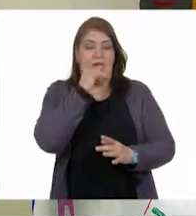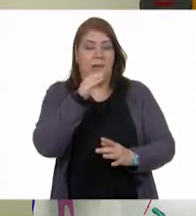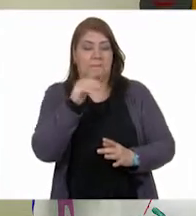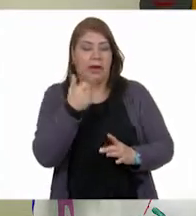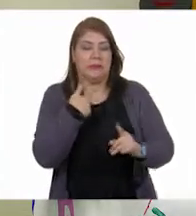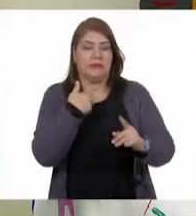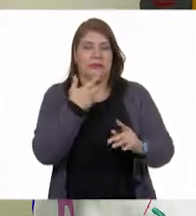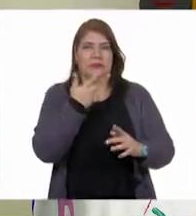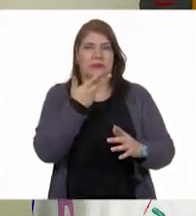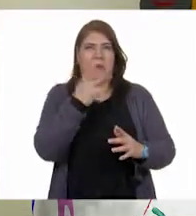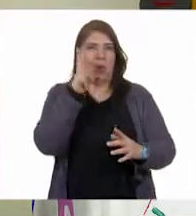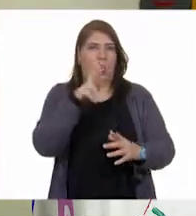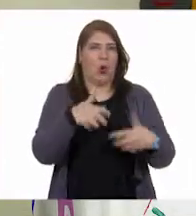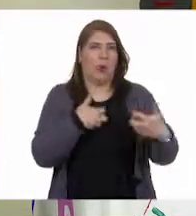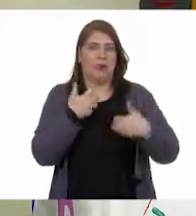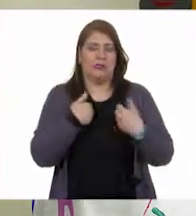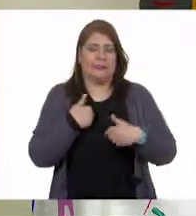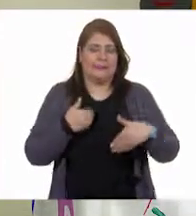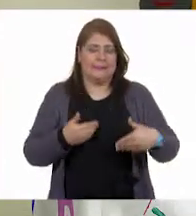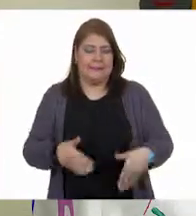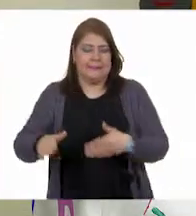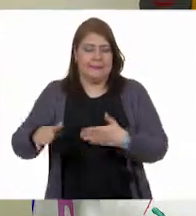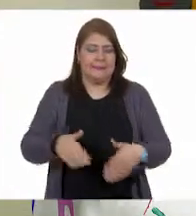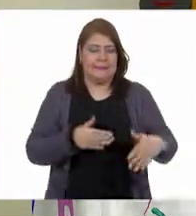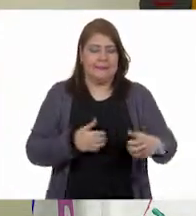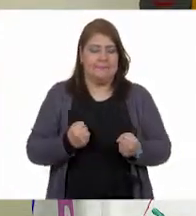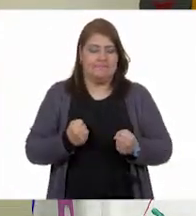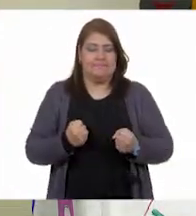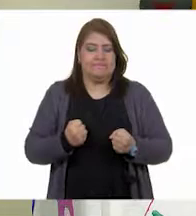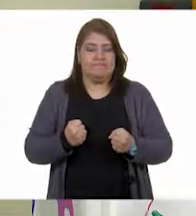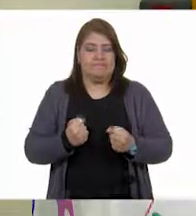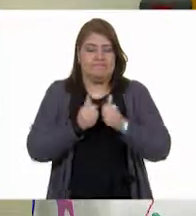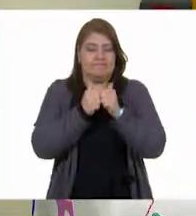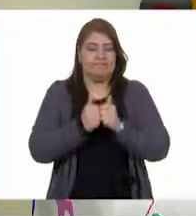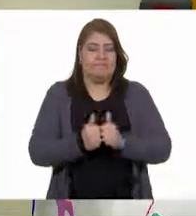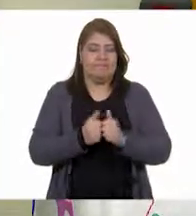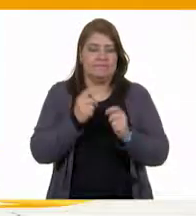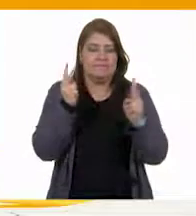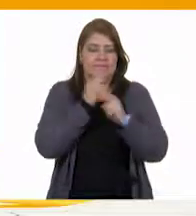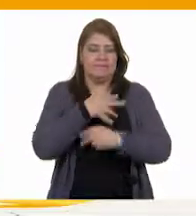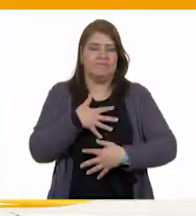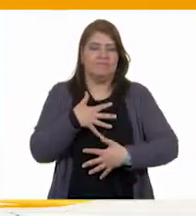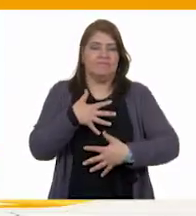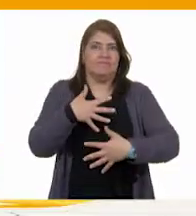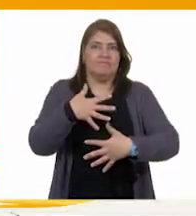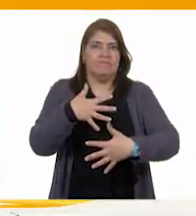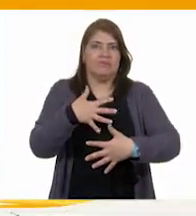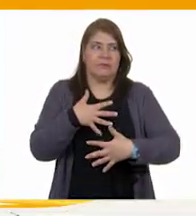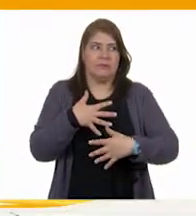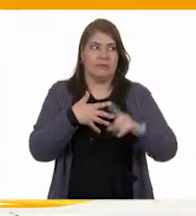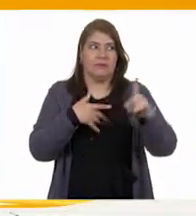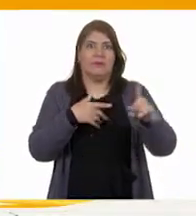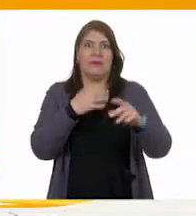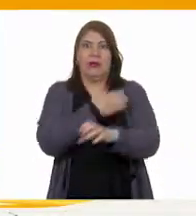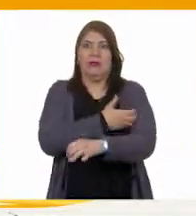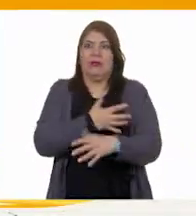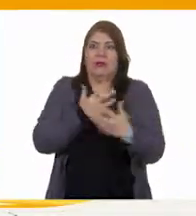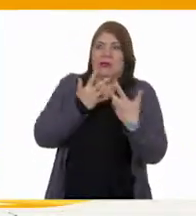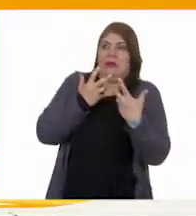debía acercarme al enojado. Entonces, mientras iba caminando enojado, me detuve y respiré y yo vi a mi compañero que estaba espantado